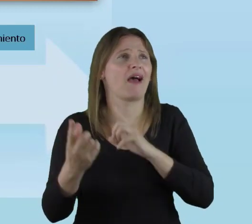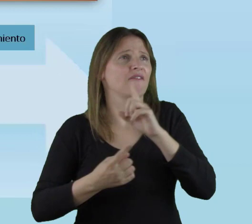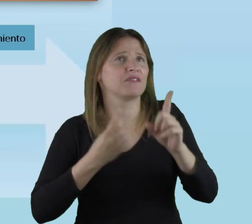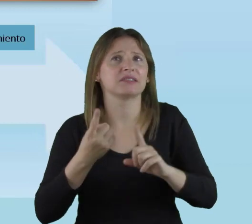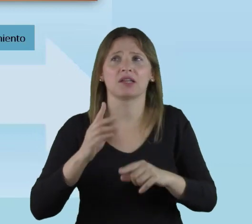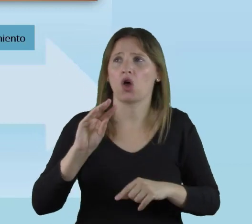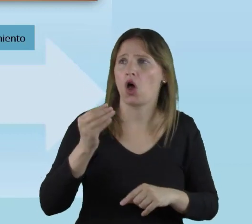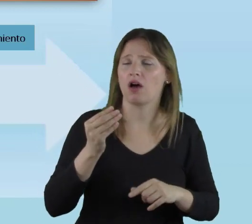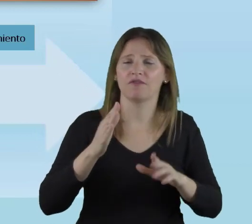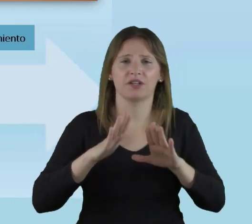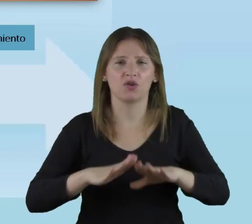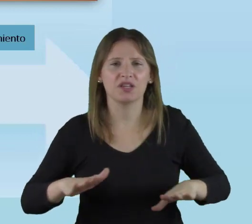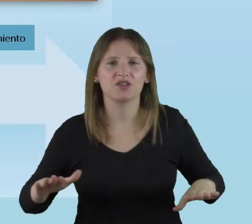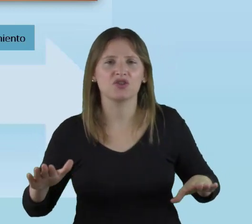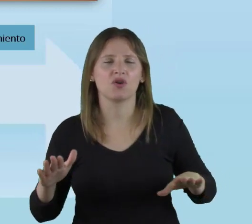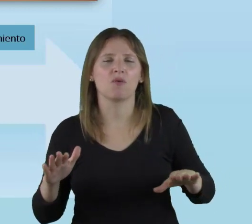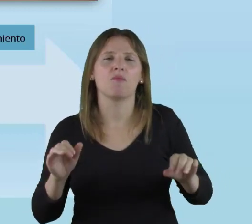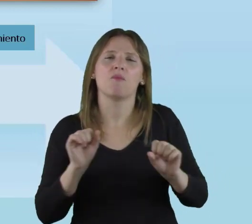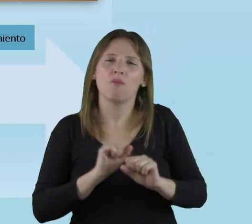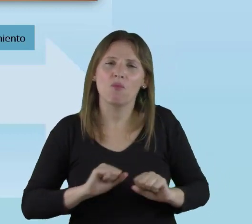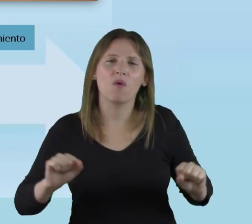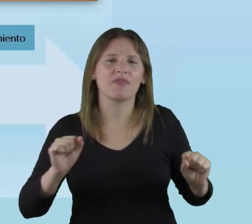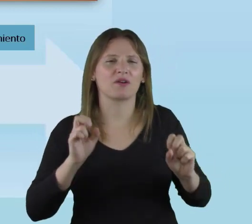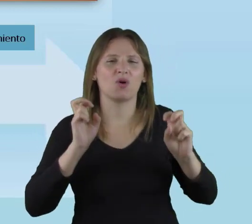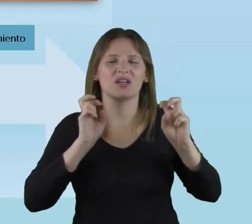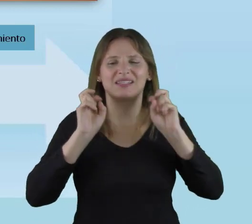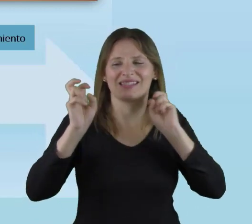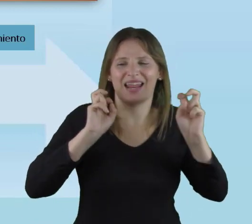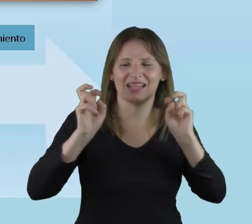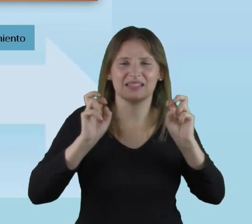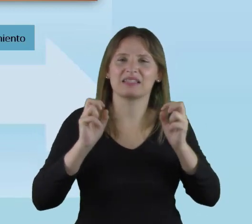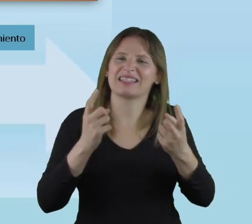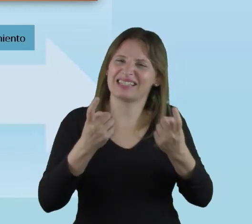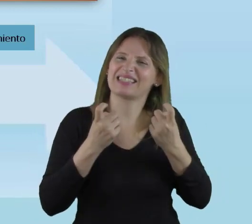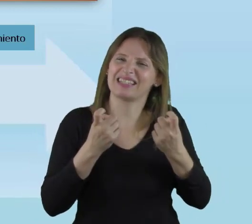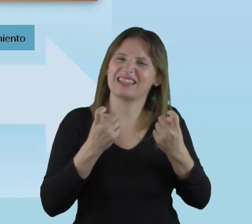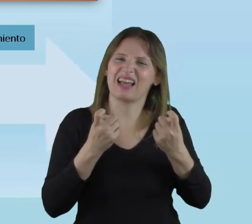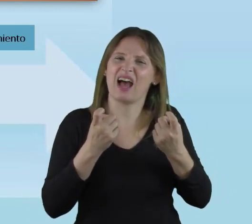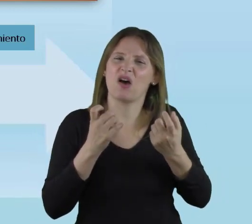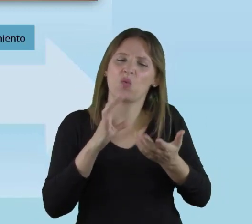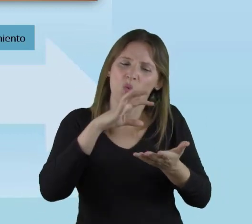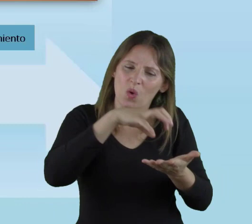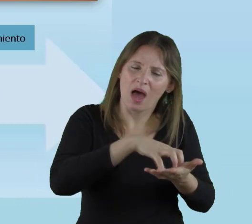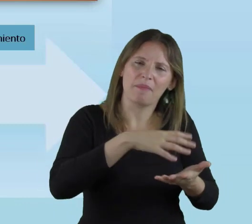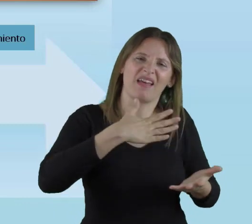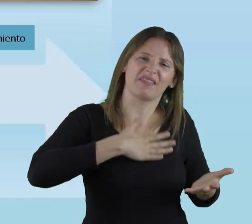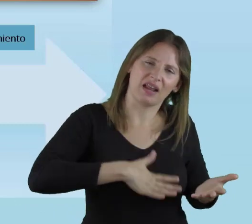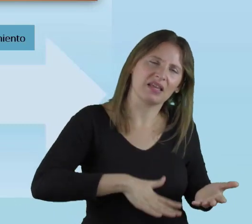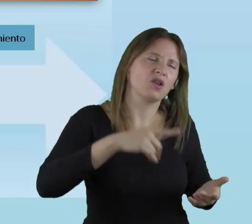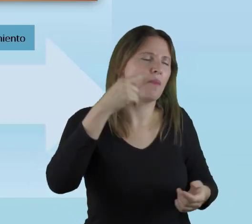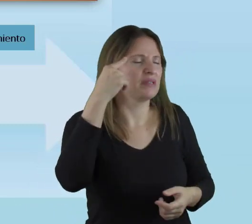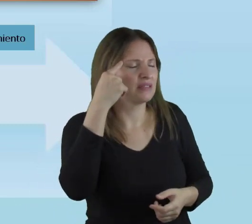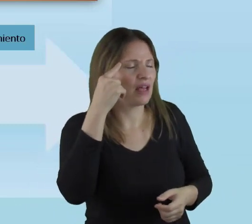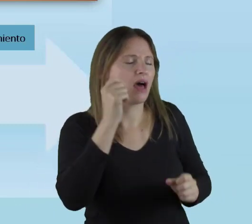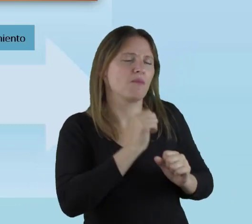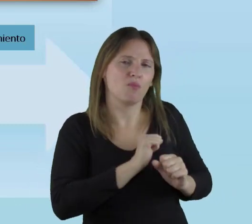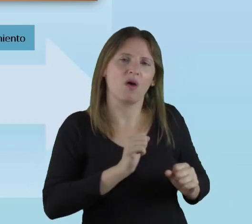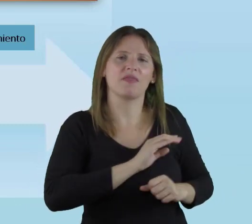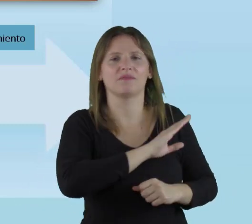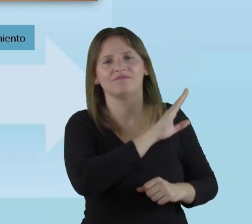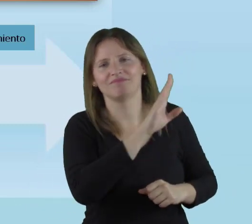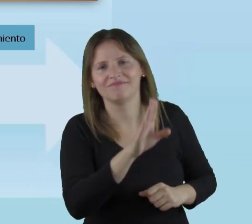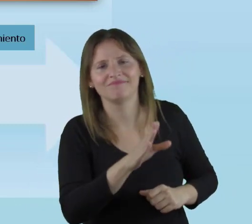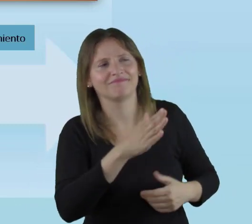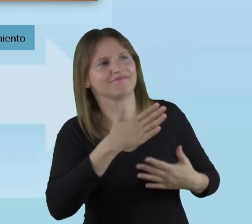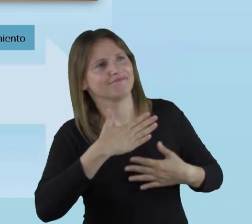los jóvenes o los niños se pueden estresar y necesitan un espacio de recuperación